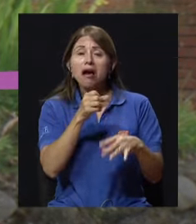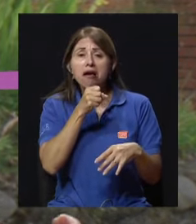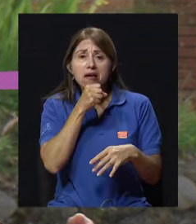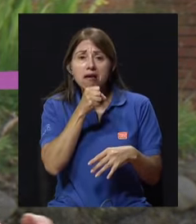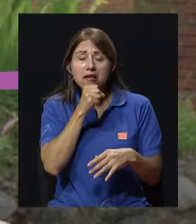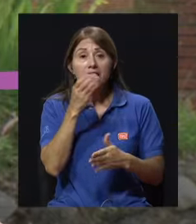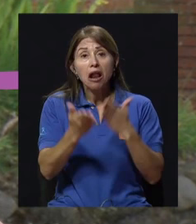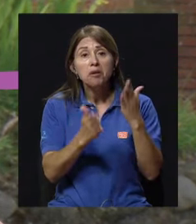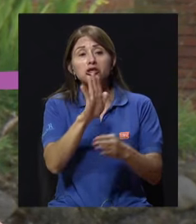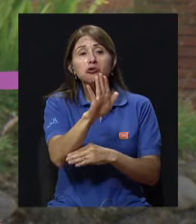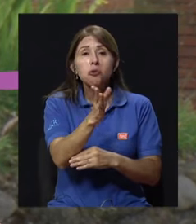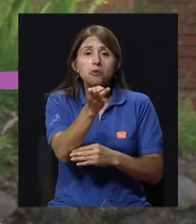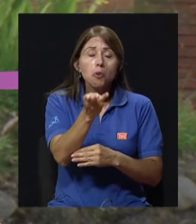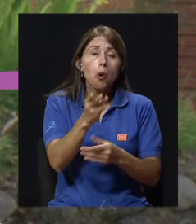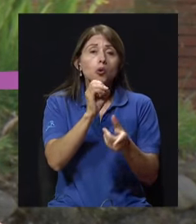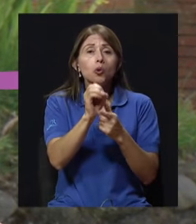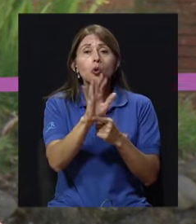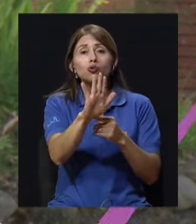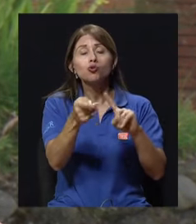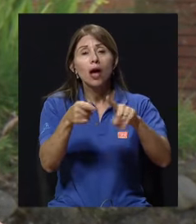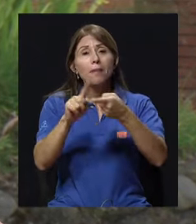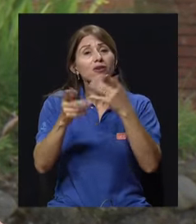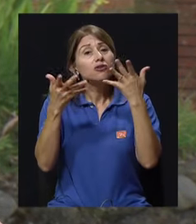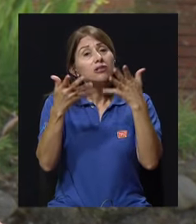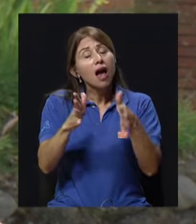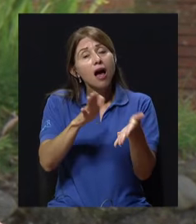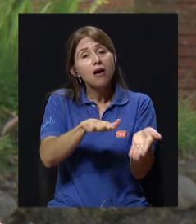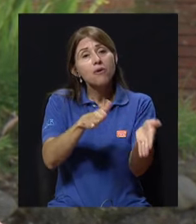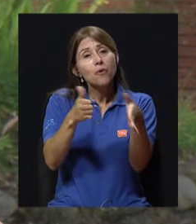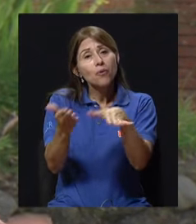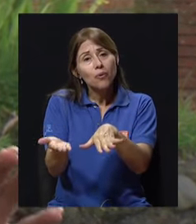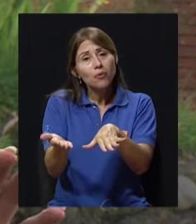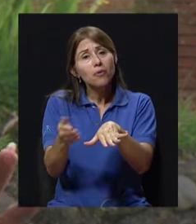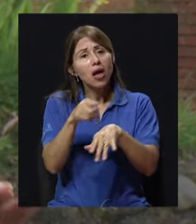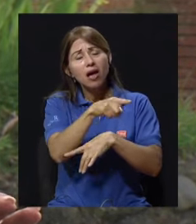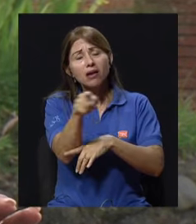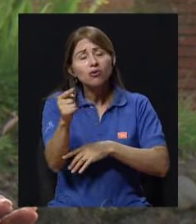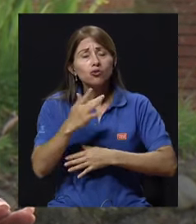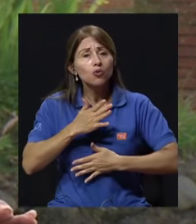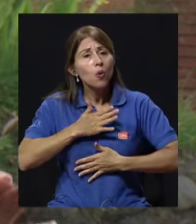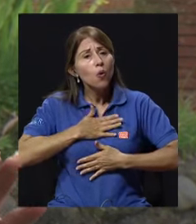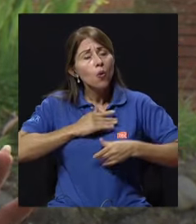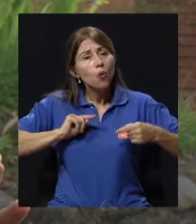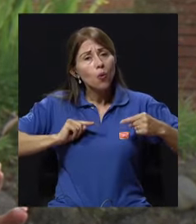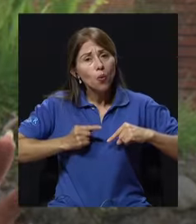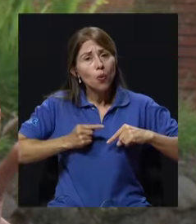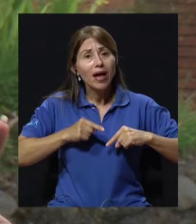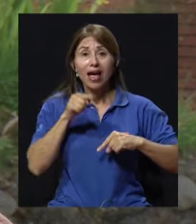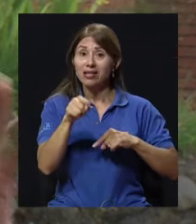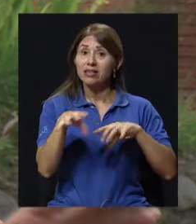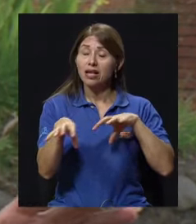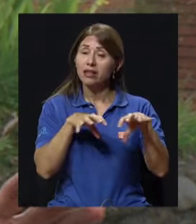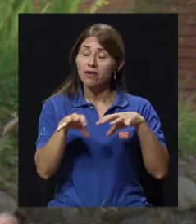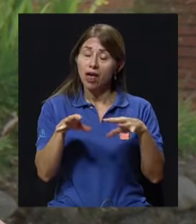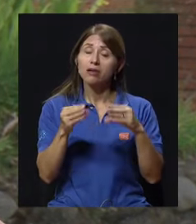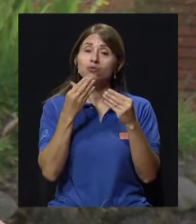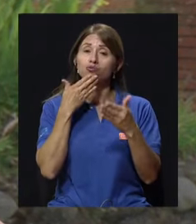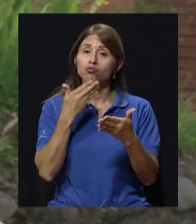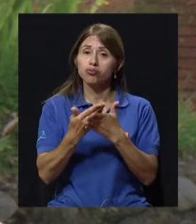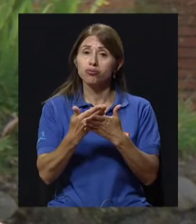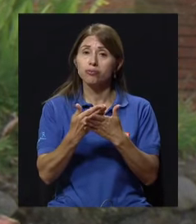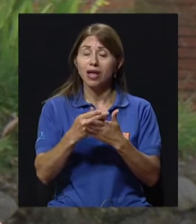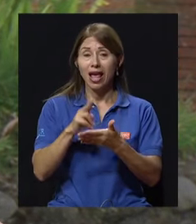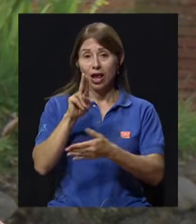sus parejas en muchos casos, ¿verdad? Y esas actividades, digamos, en la